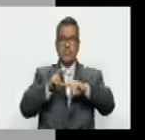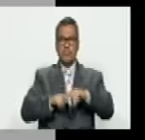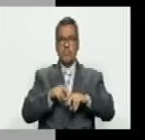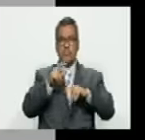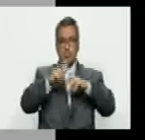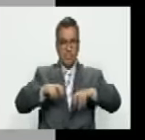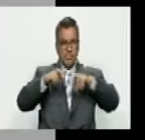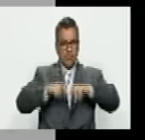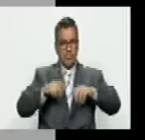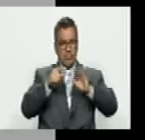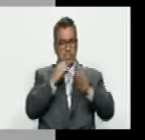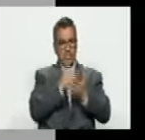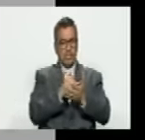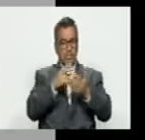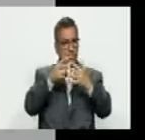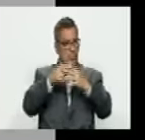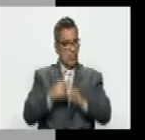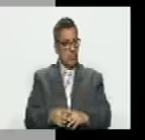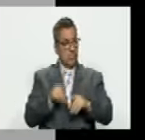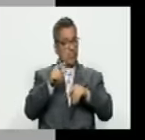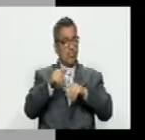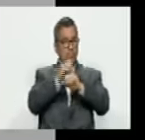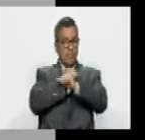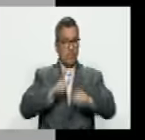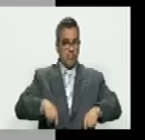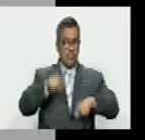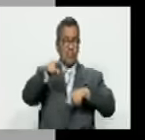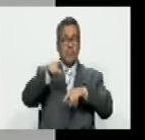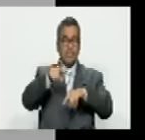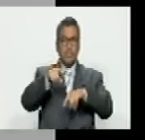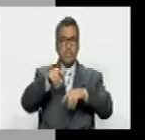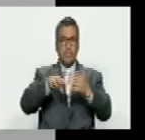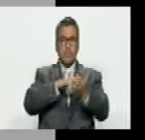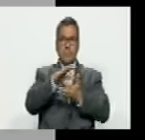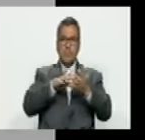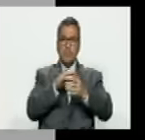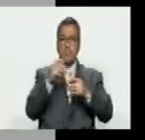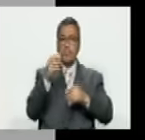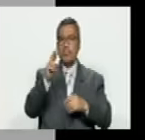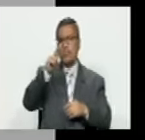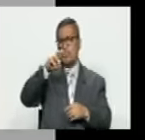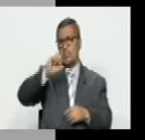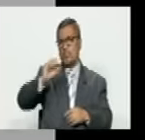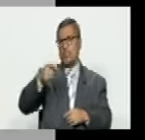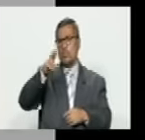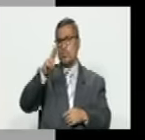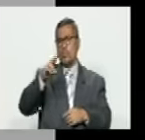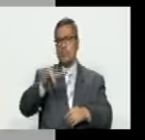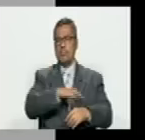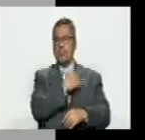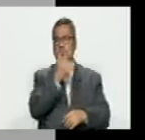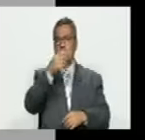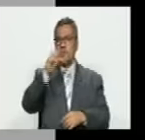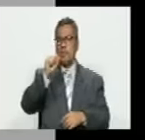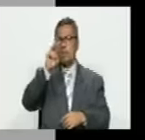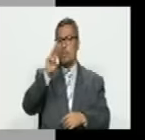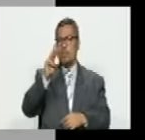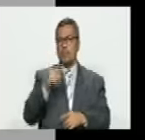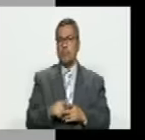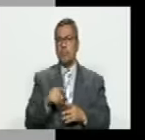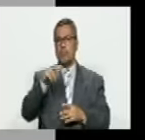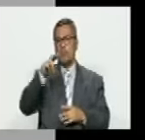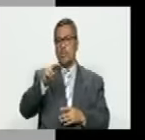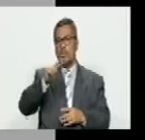análisis de la evidencia estadística sobre fraude electoral en Venezuela famoso Ricardo Hausman que está en la universidad de Harvard y un señor que se llama